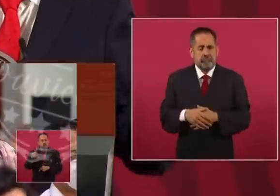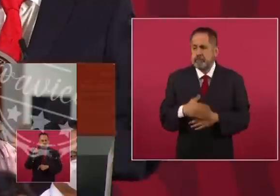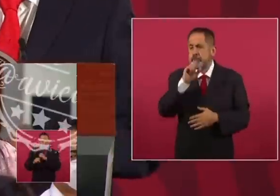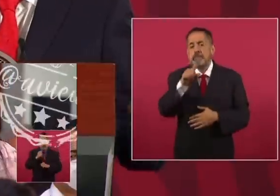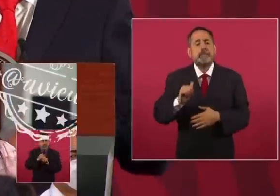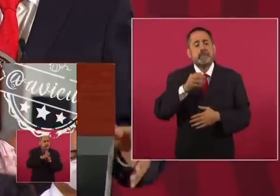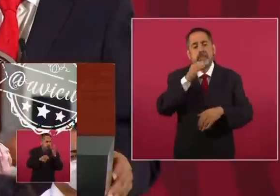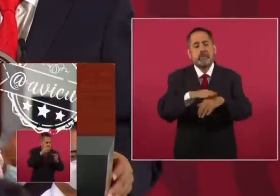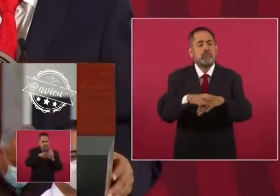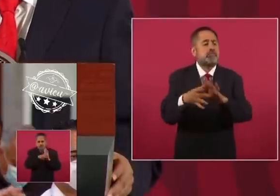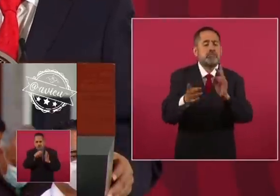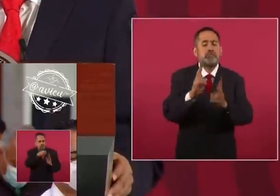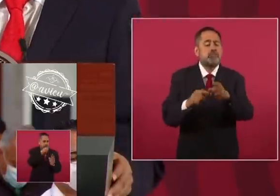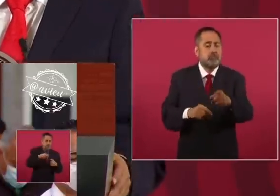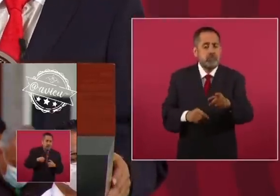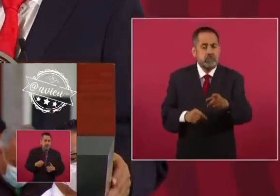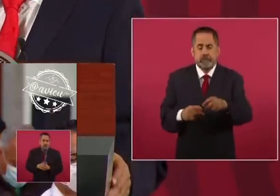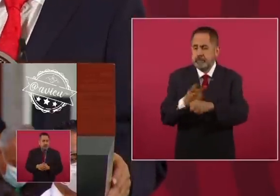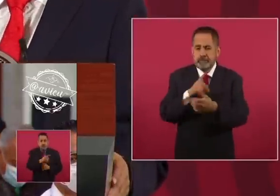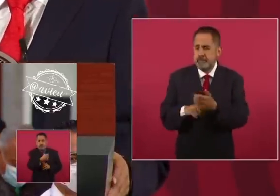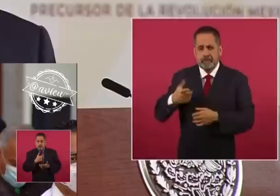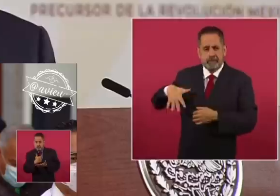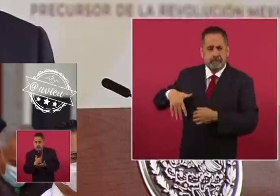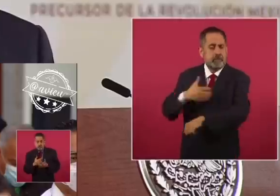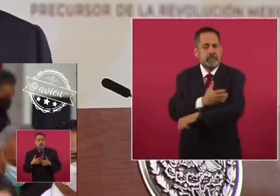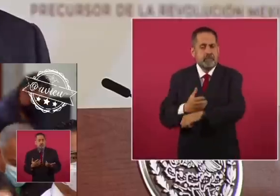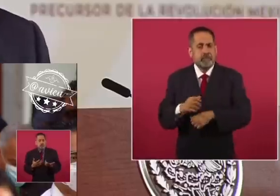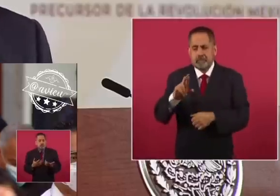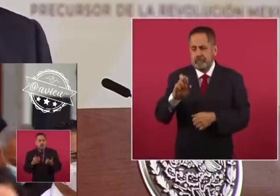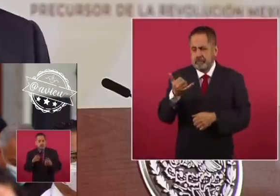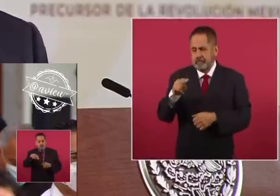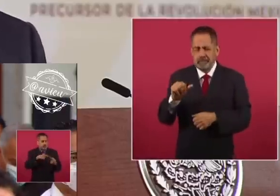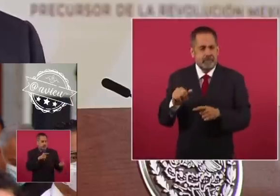También aprovecho para comentarles lo de la compañera Reina,